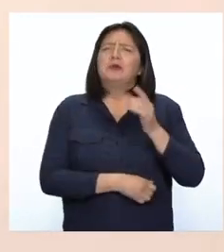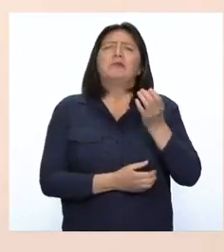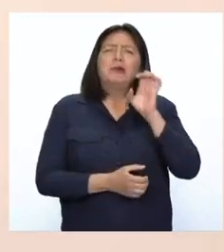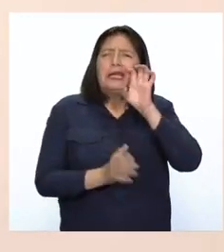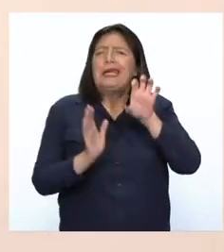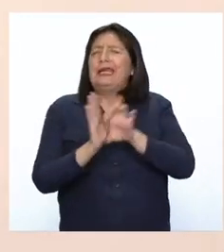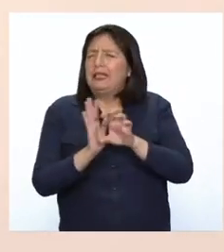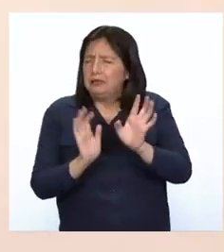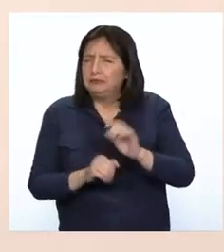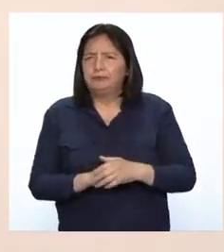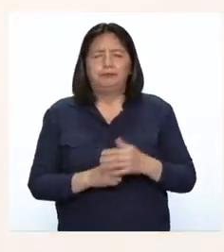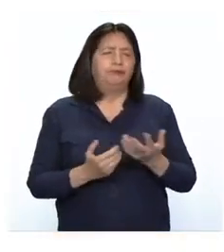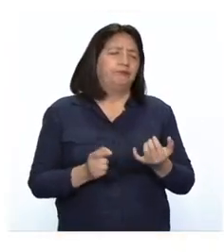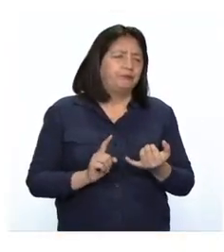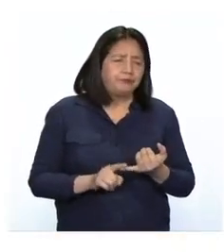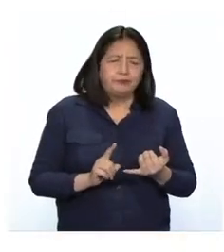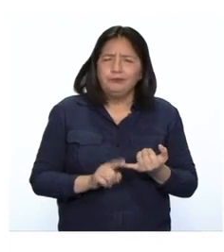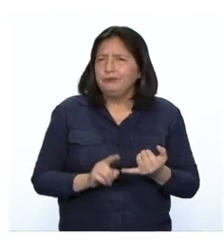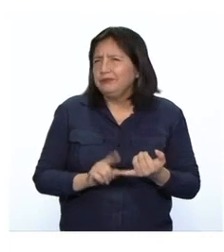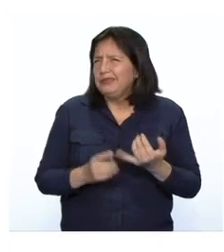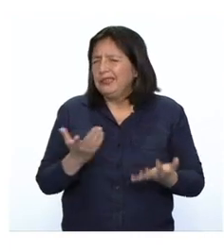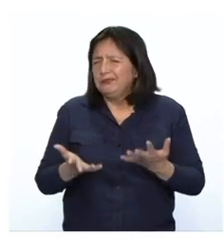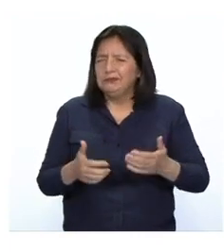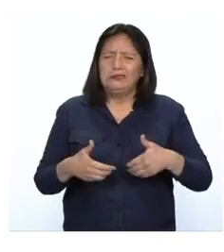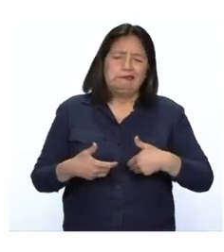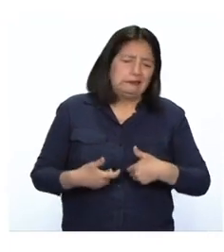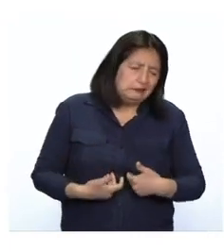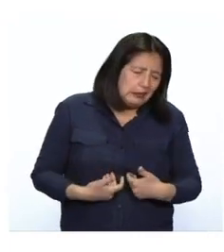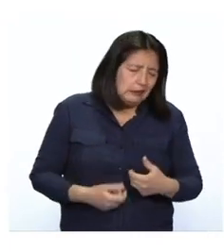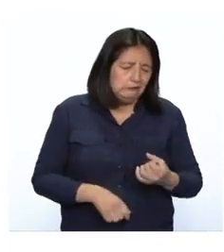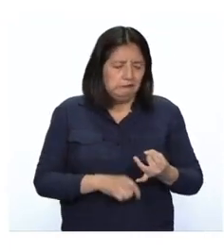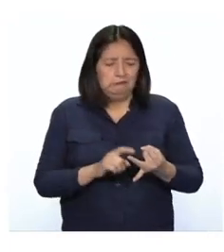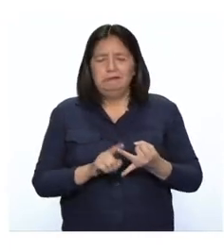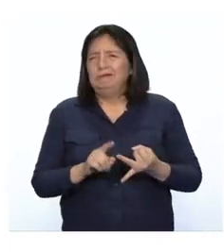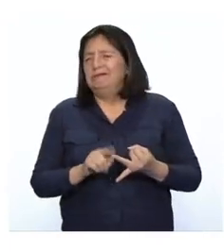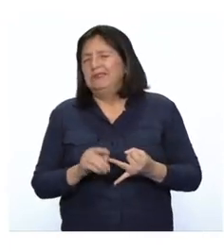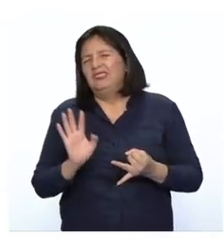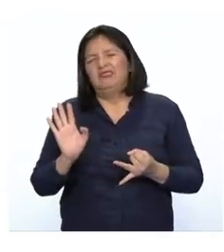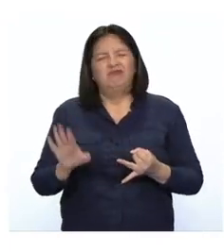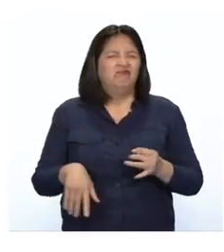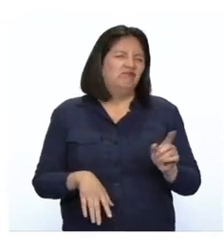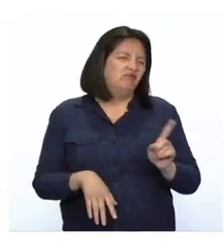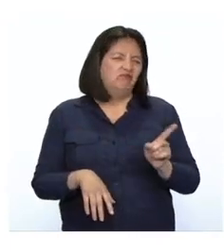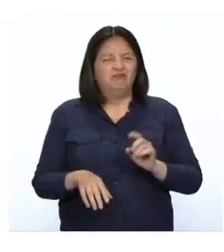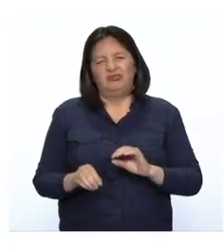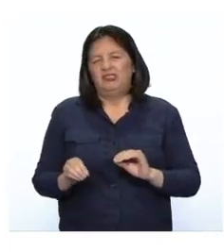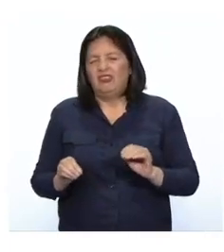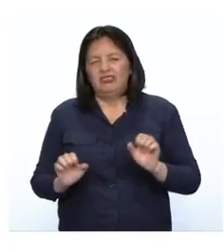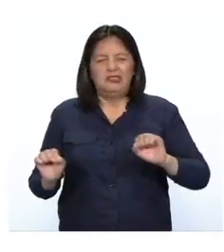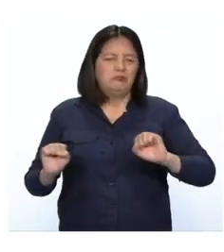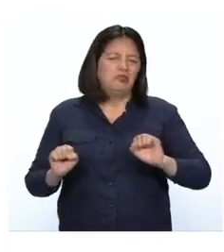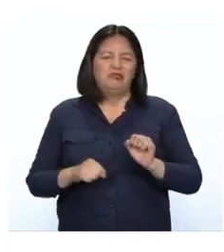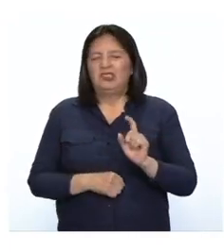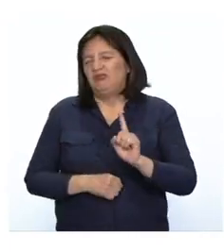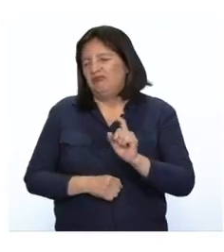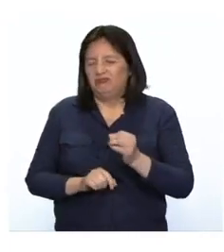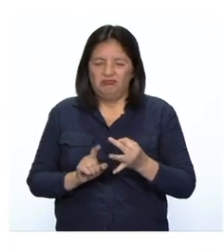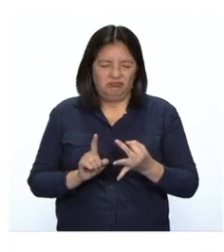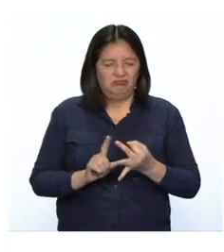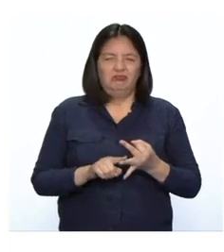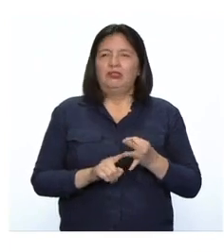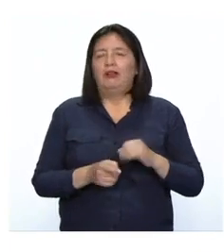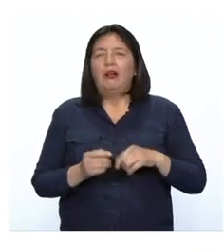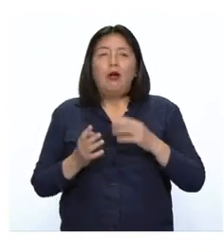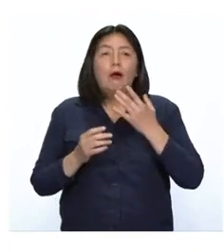como por ejemplo, podemos sentirnos cansados, no queremos hacer actividad, no queremos hacer deporte, nos vemos